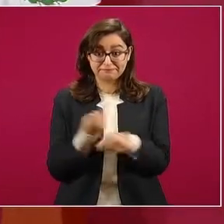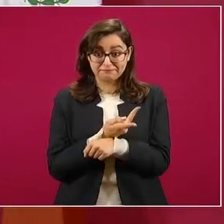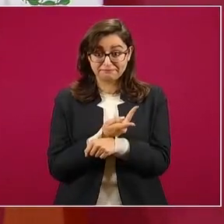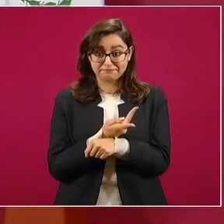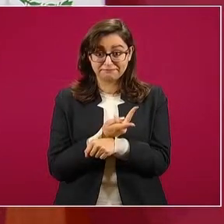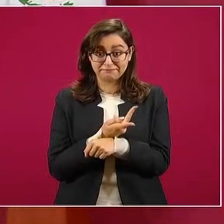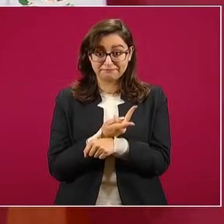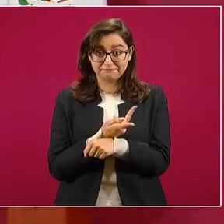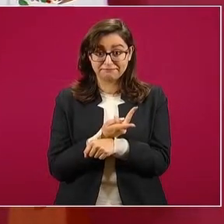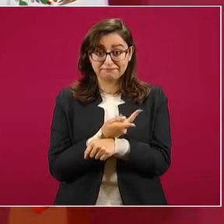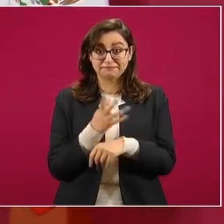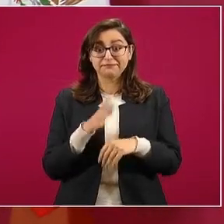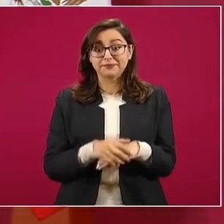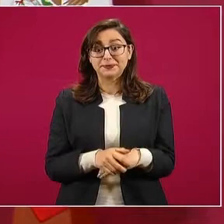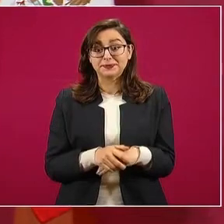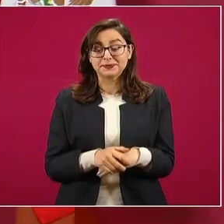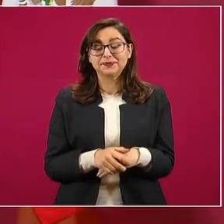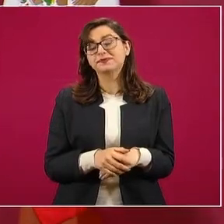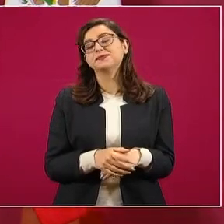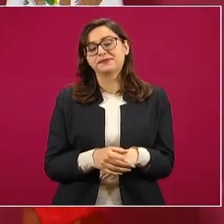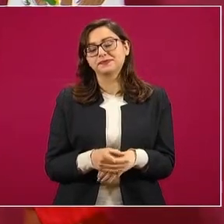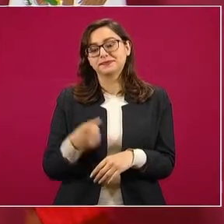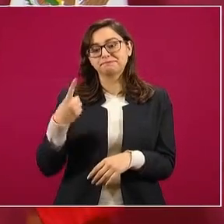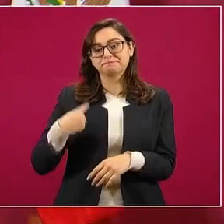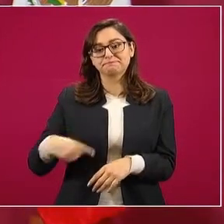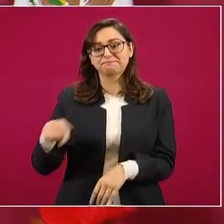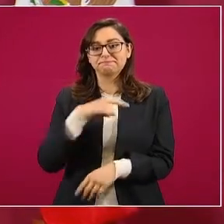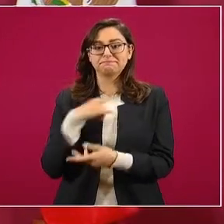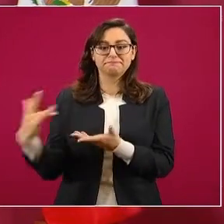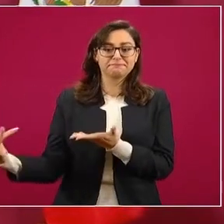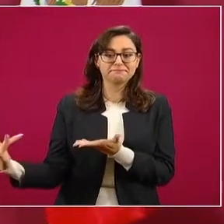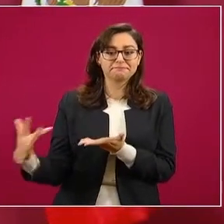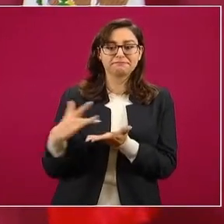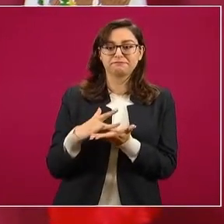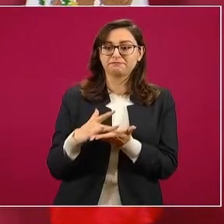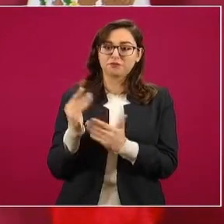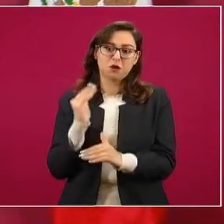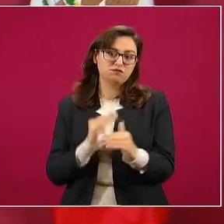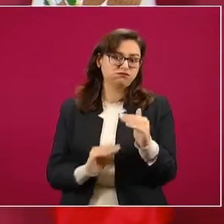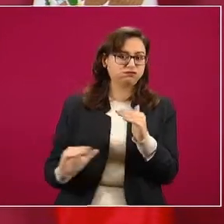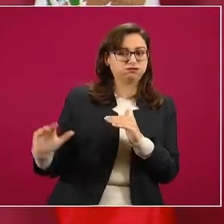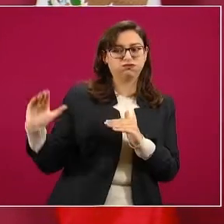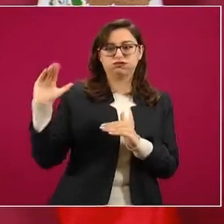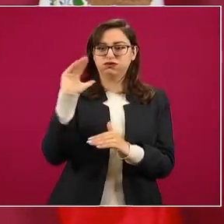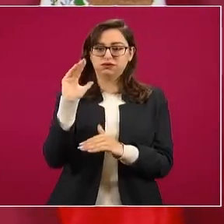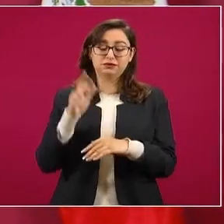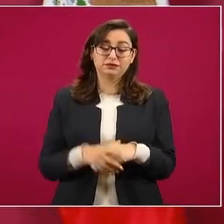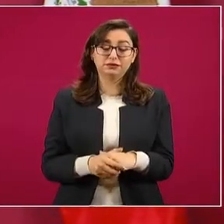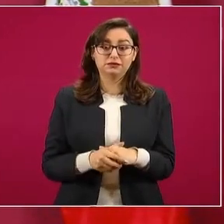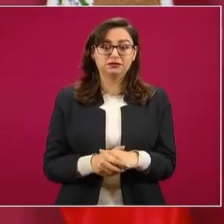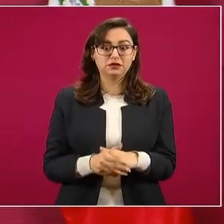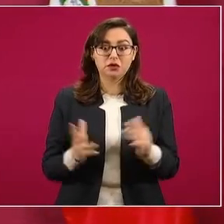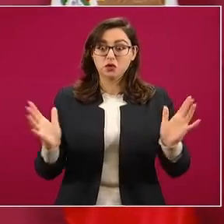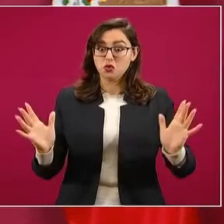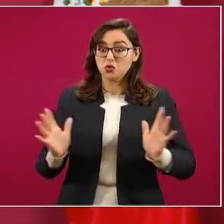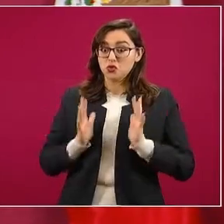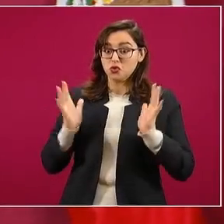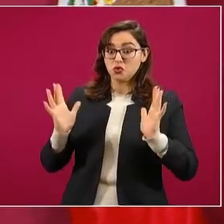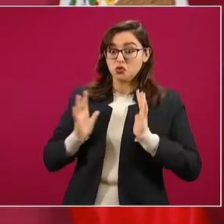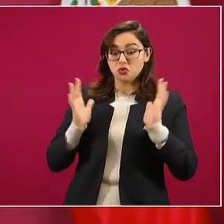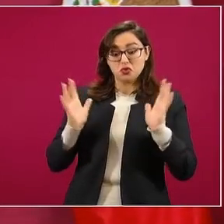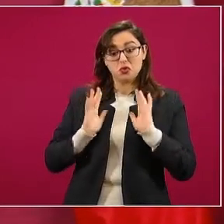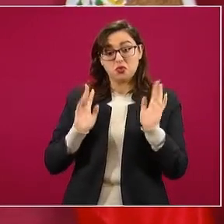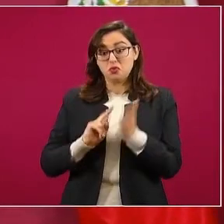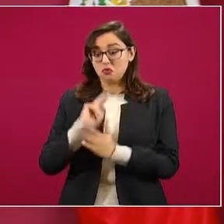que estemos arriba, que nos está apoyando a la gente y dicen que es por los